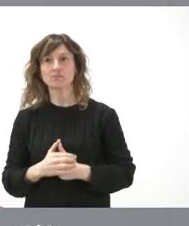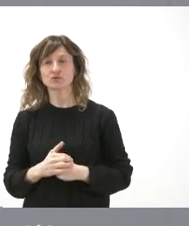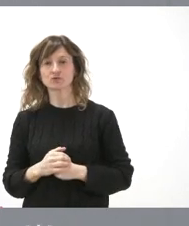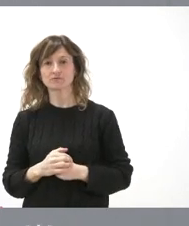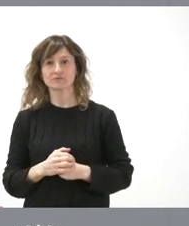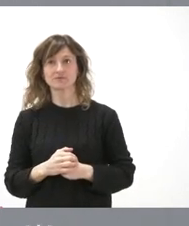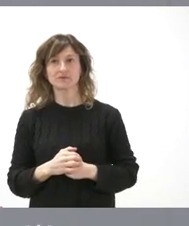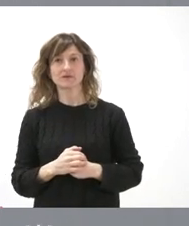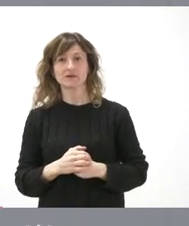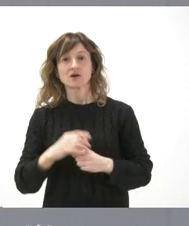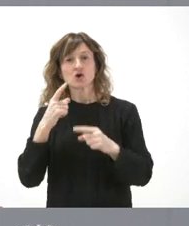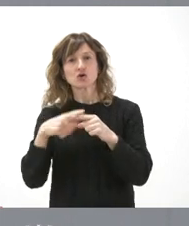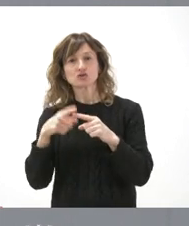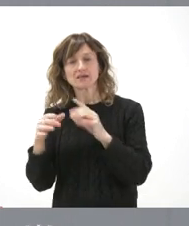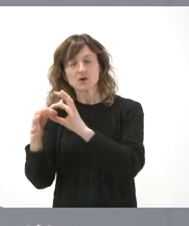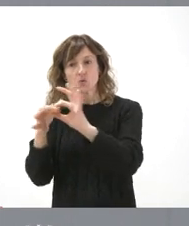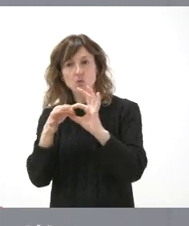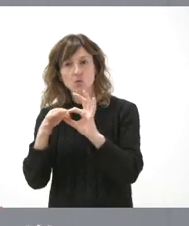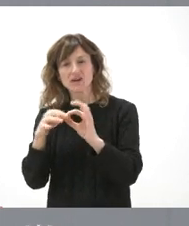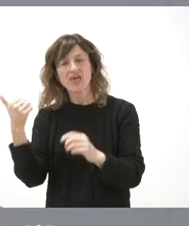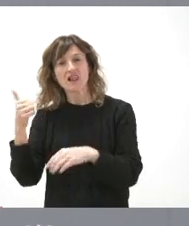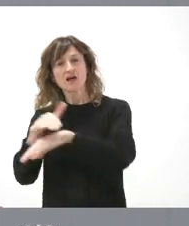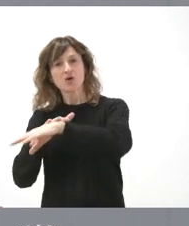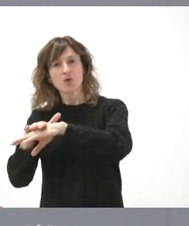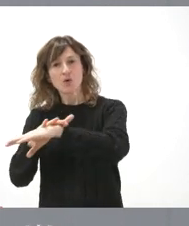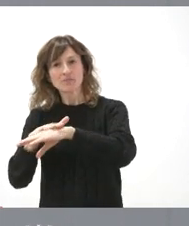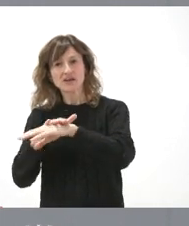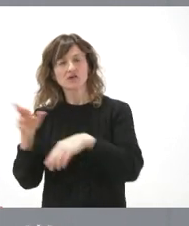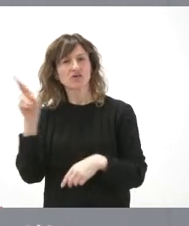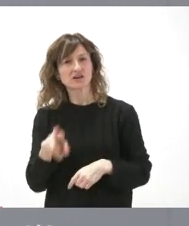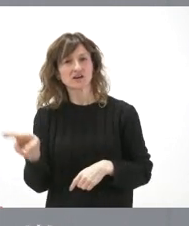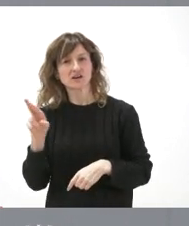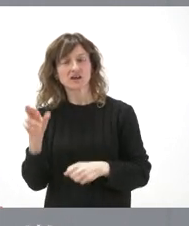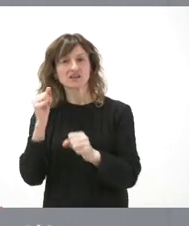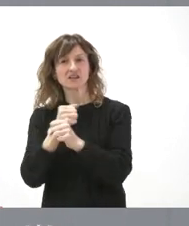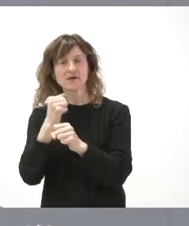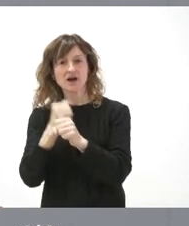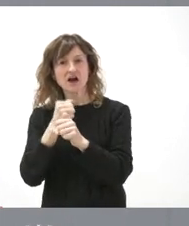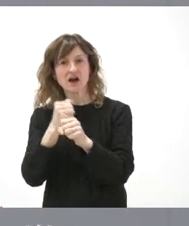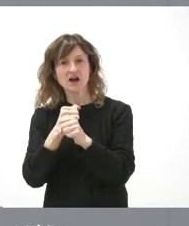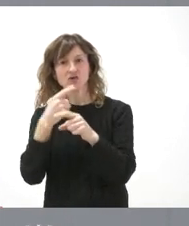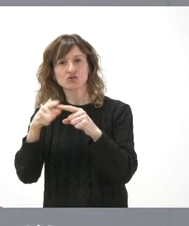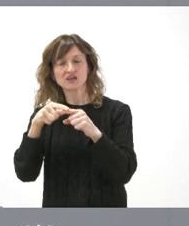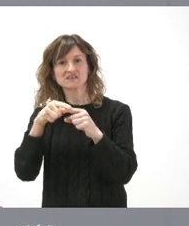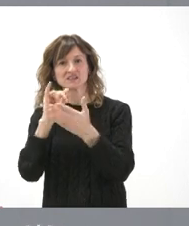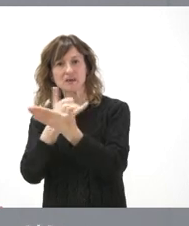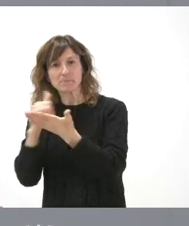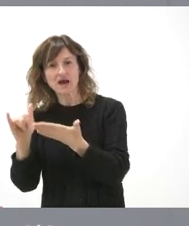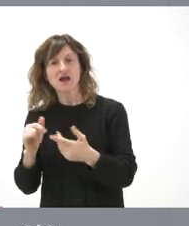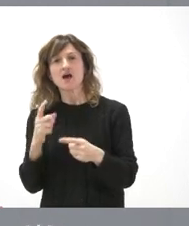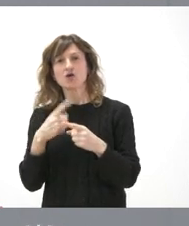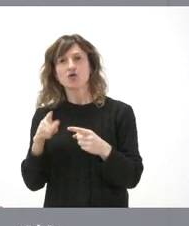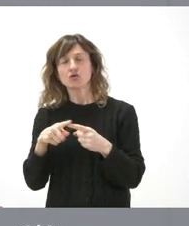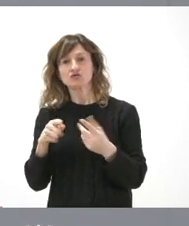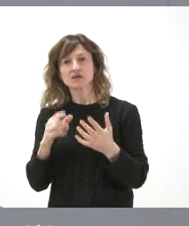que trabajemos por lo que nos une y sea el Gobierno quien insiste en trabajar por lo que nos divide, en trabajar por lo que nos